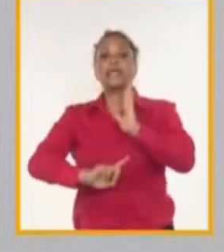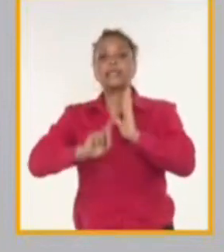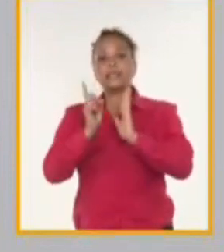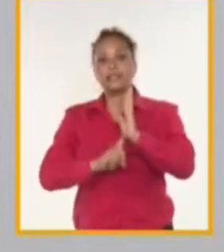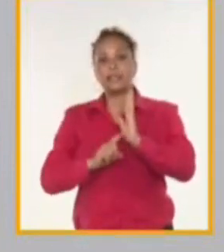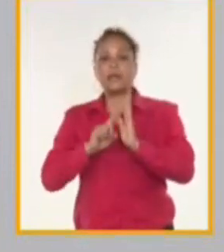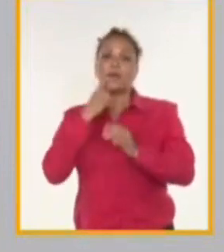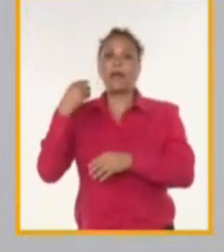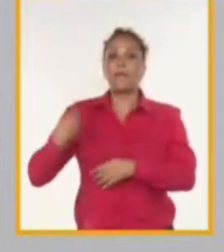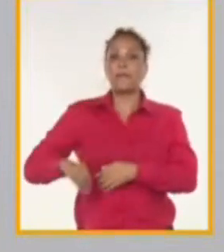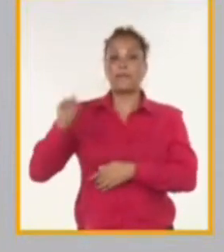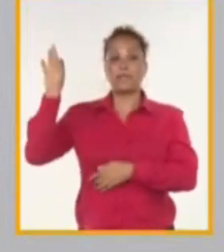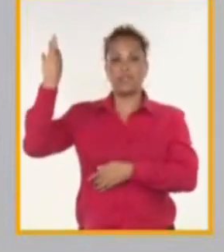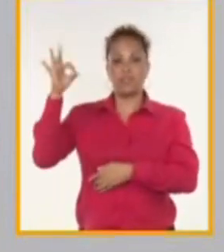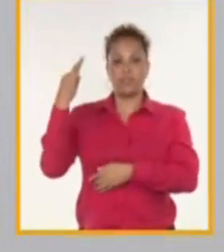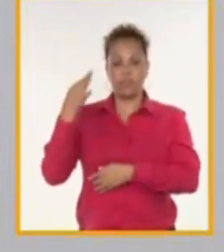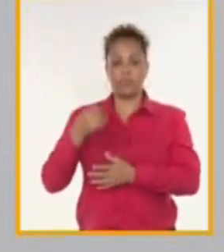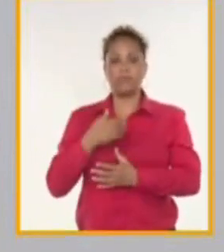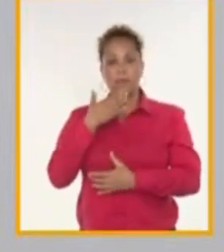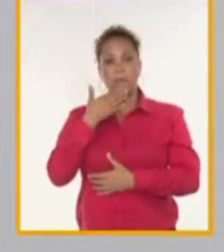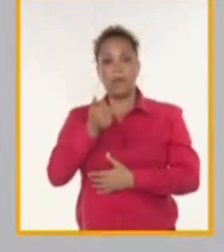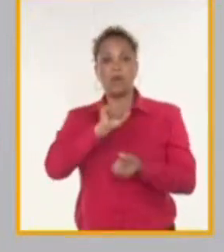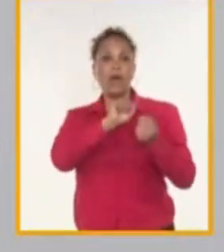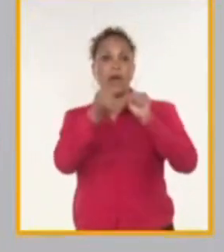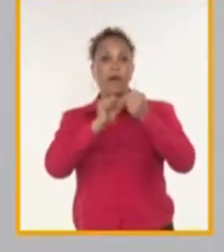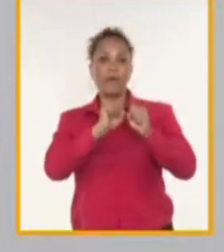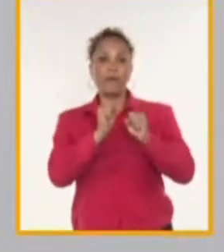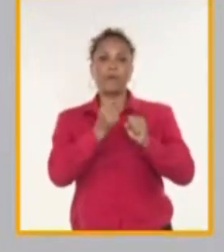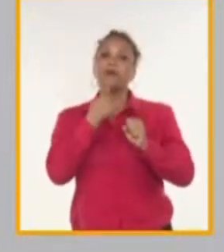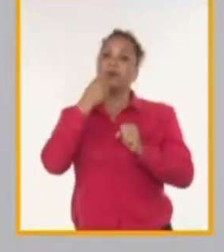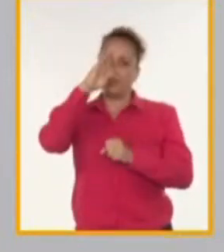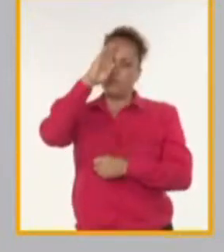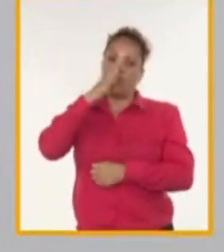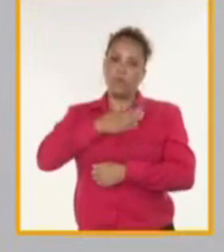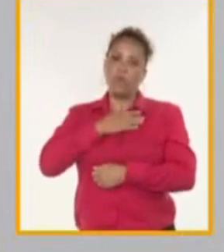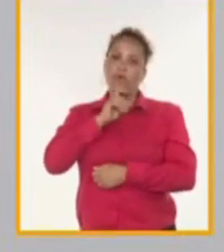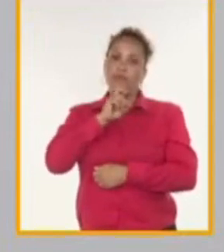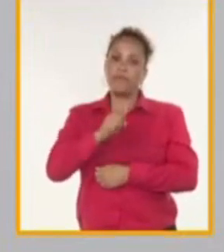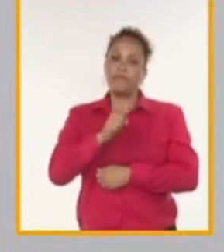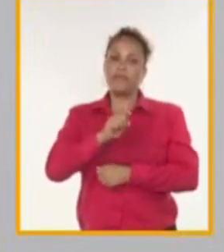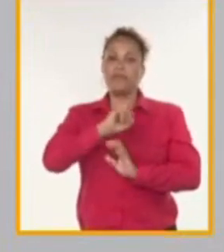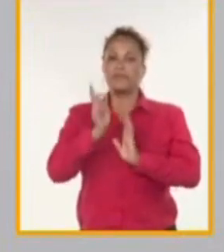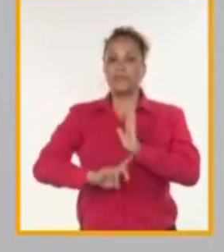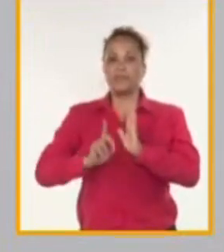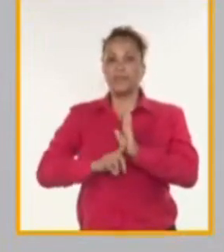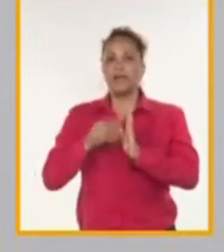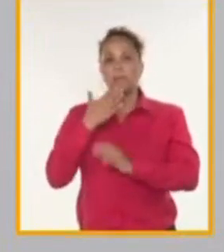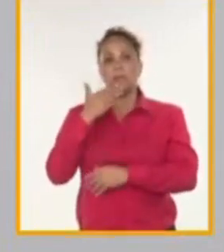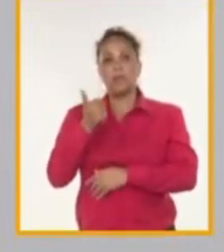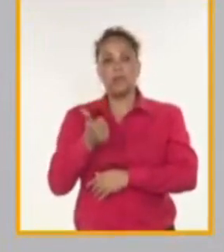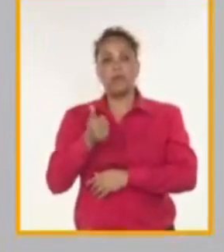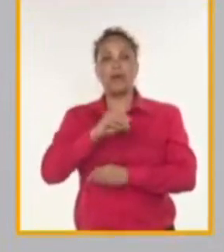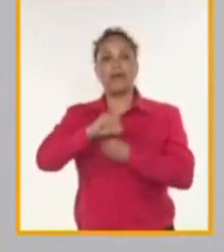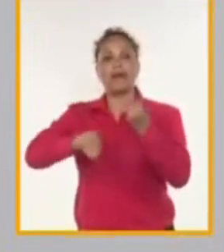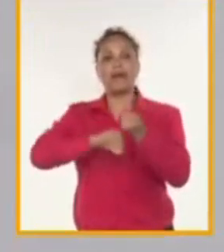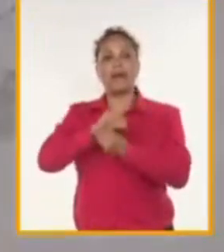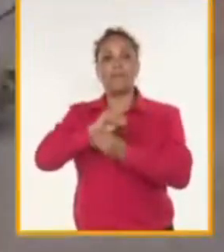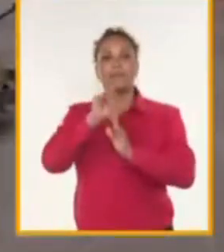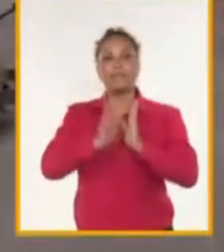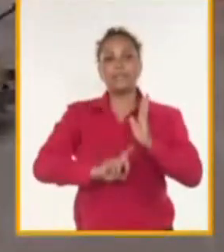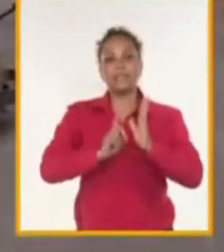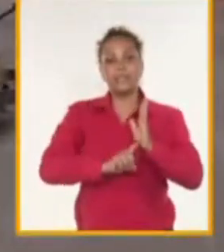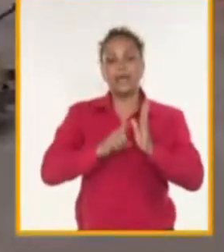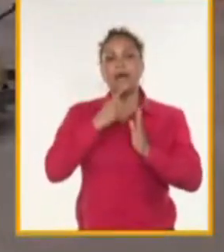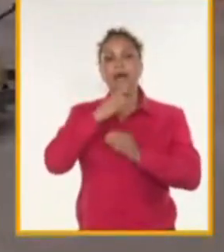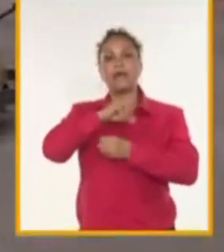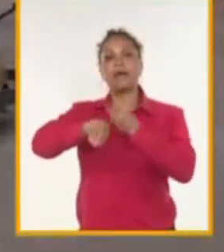contribuimos a generar un ahorro para el país en un momento tan difícil en el que se han producido determinadas tensiones por la